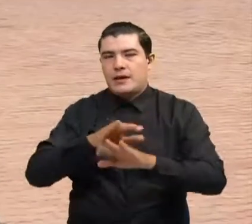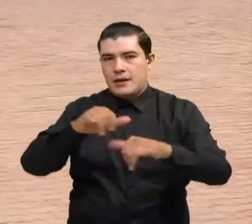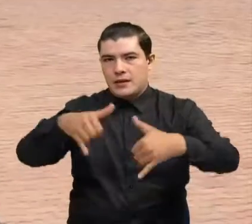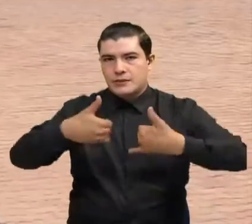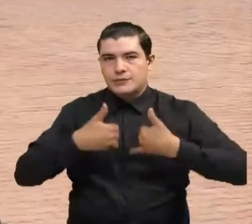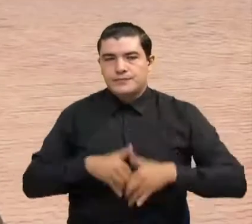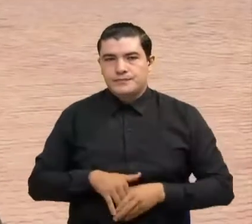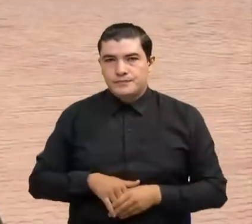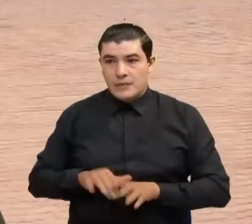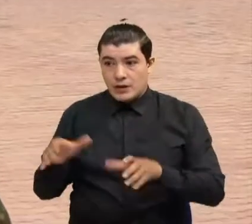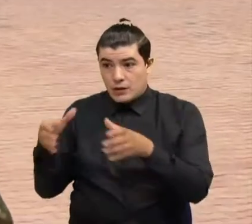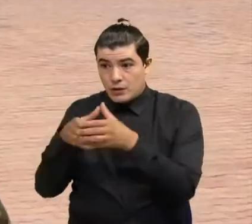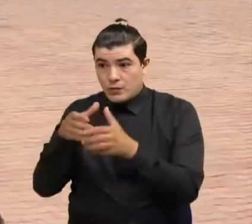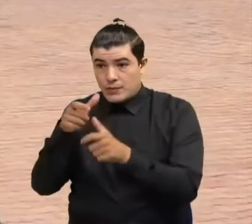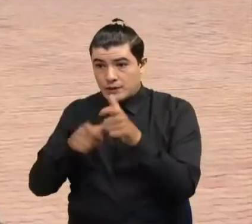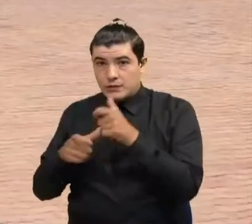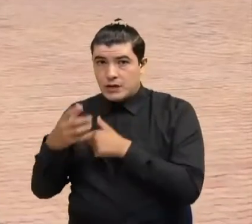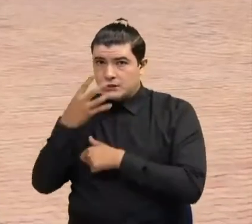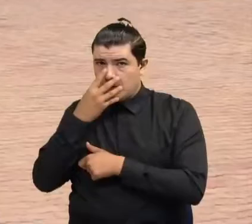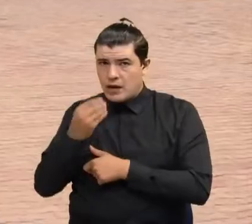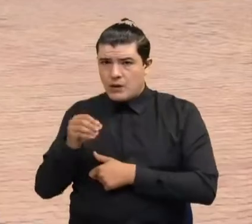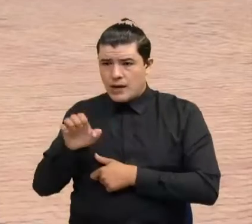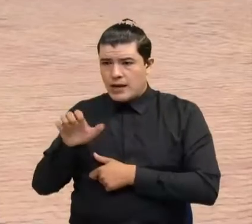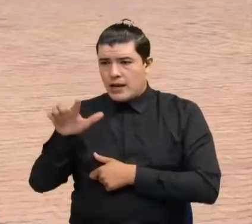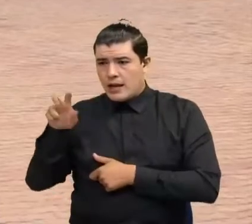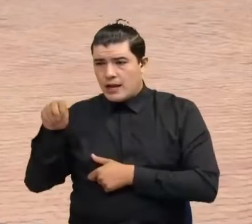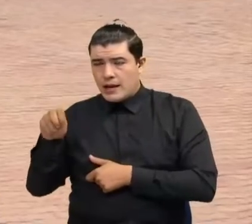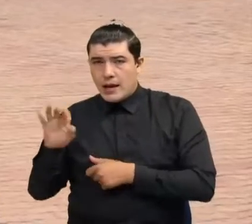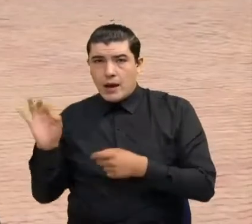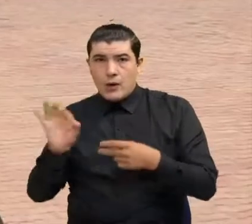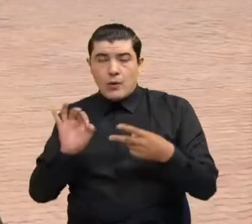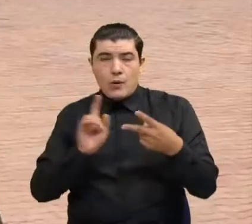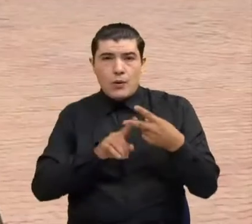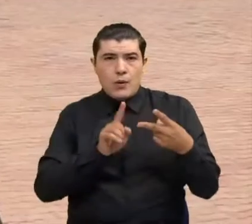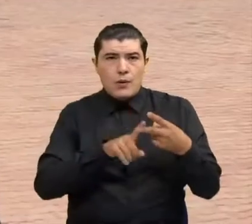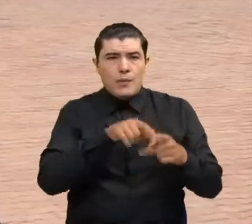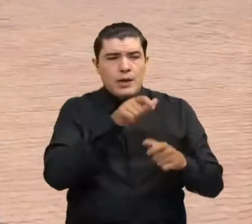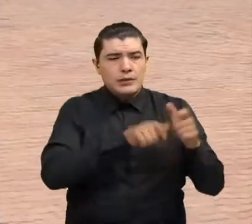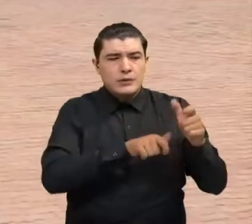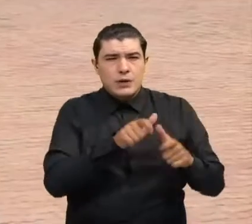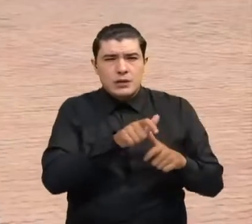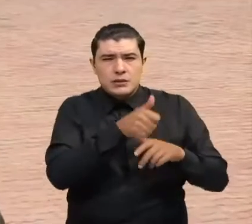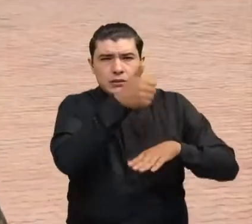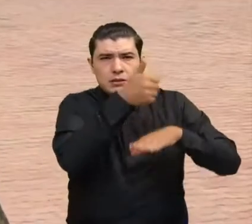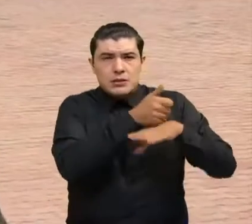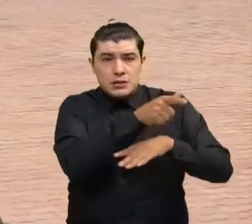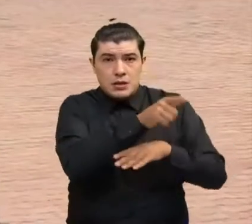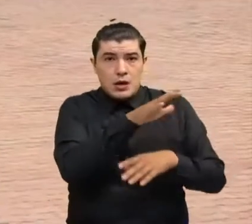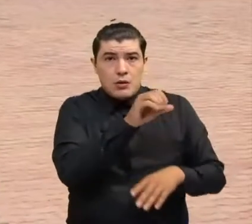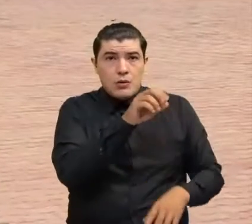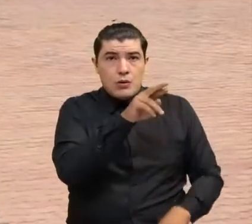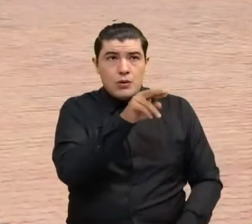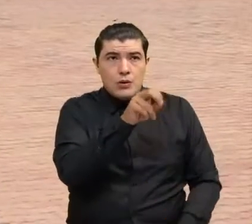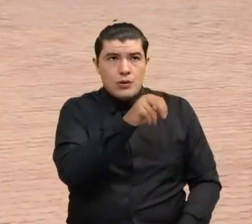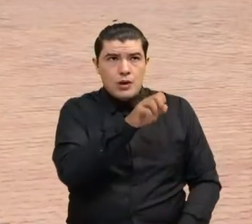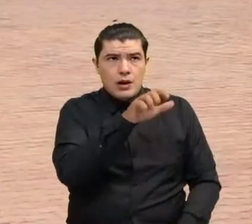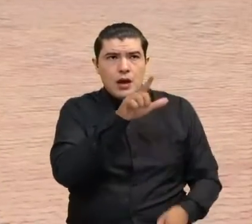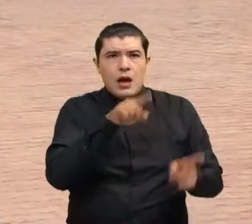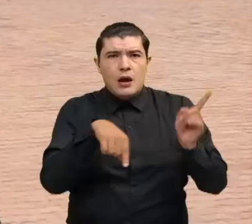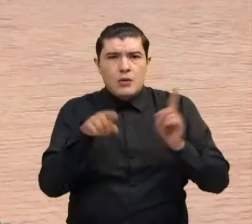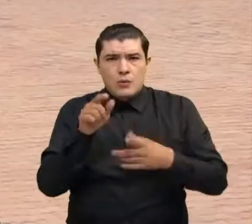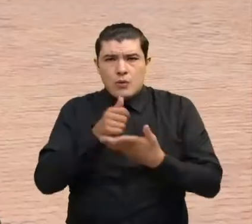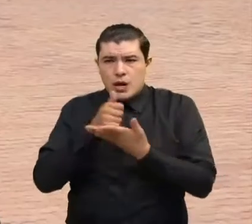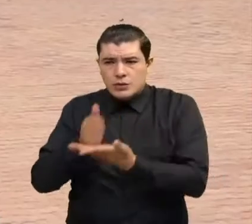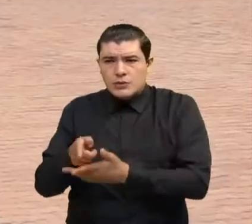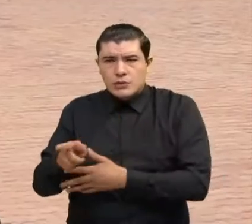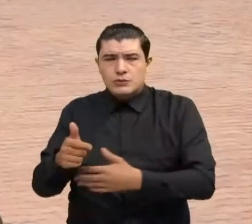ELN y aún miembros del Ejército, supuestamente coroneles, que piden ayudas para nuestros soldados o